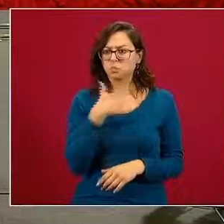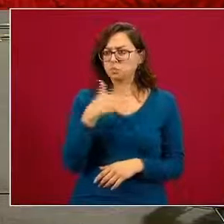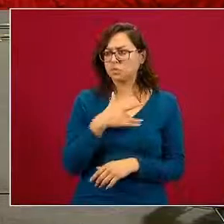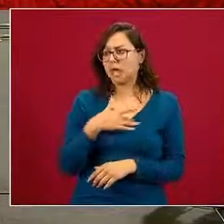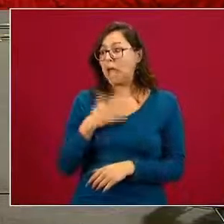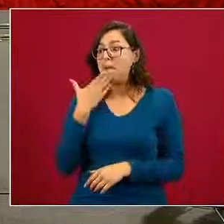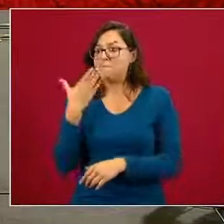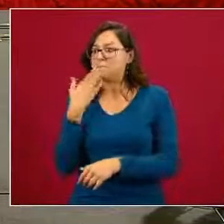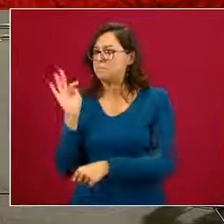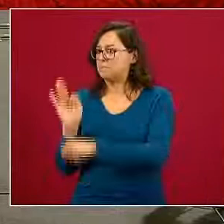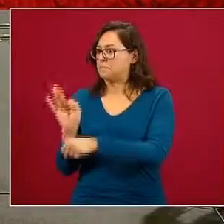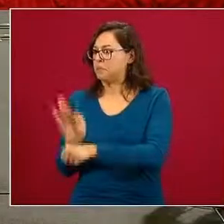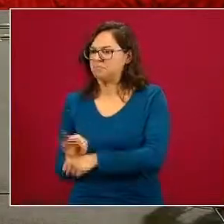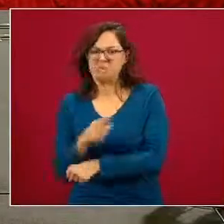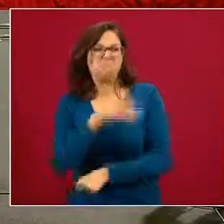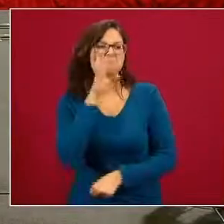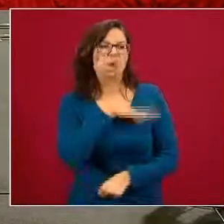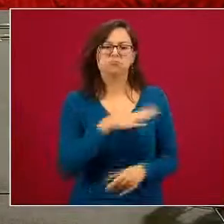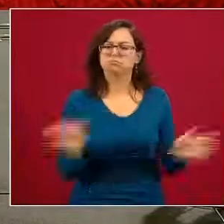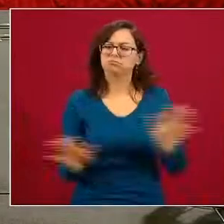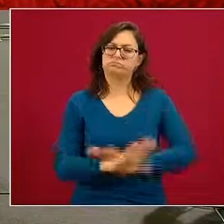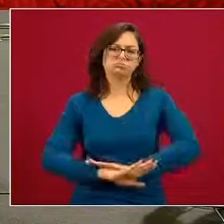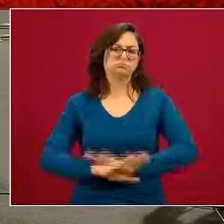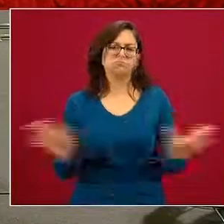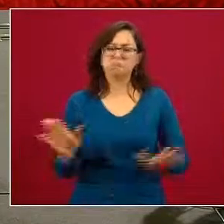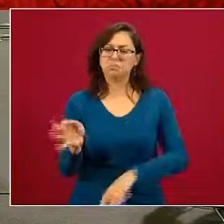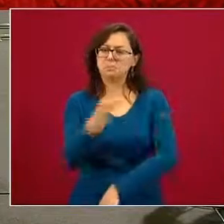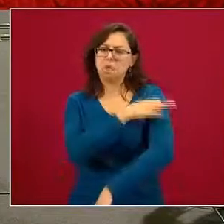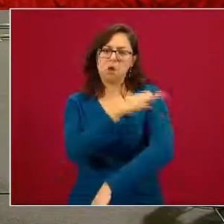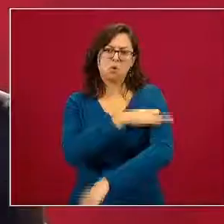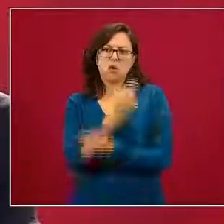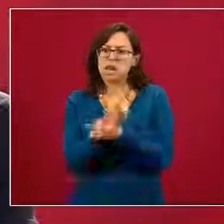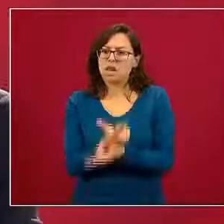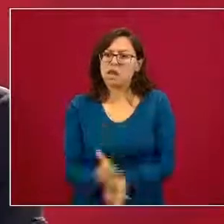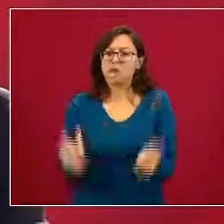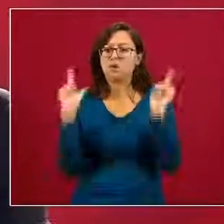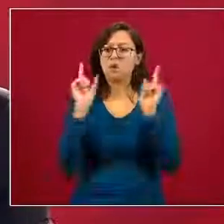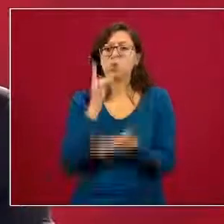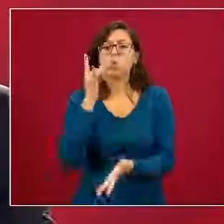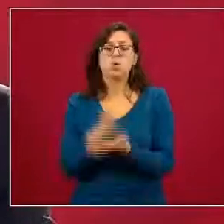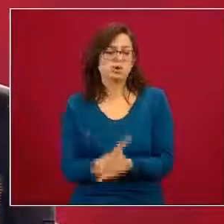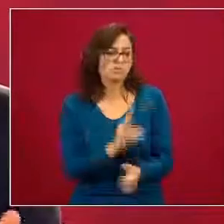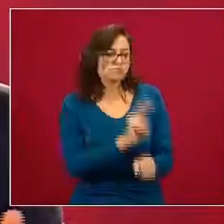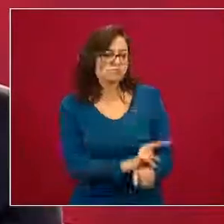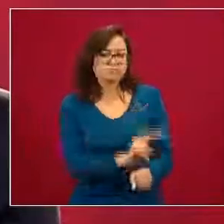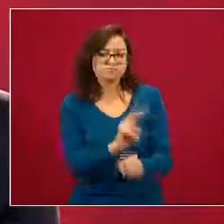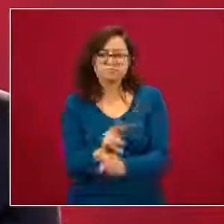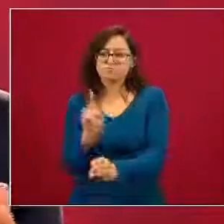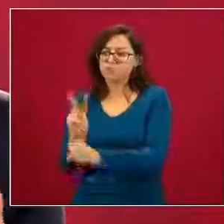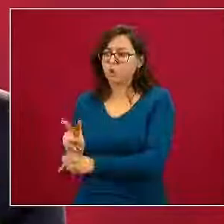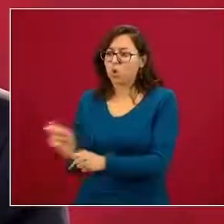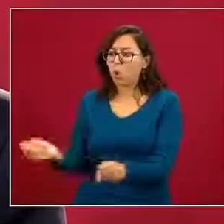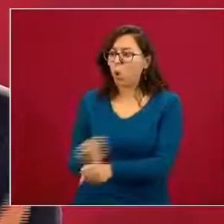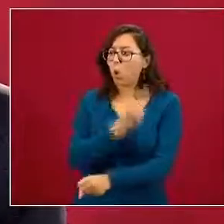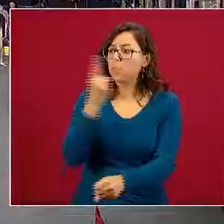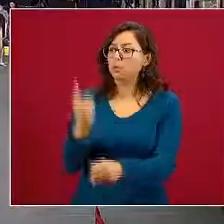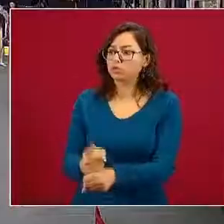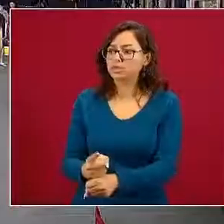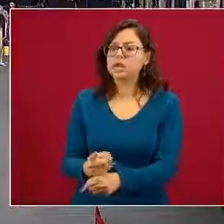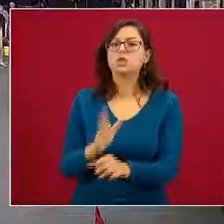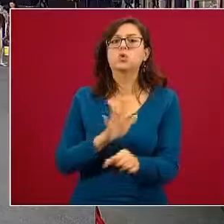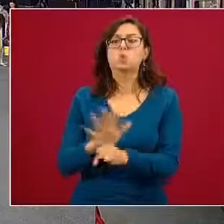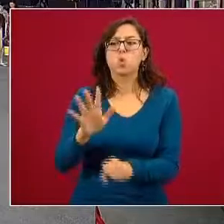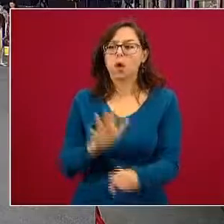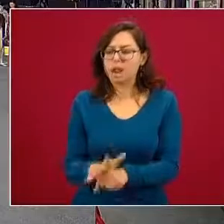ni de prejuicios en contra respecto a vacuna alguna le vamos siguiendo la pista y encontrando las oportunidades de tener un